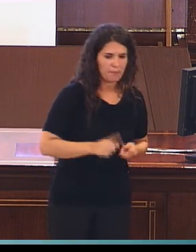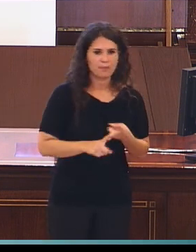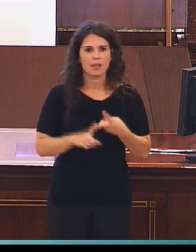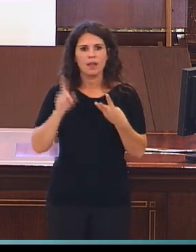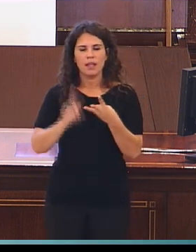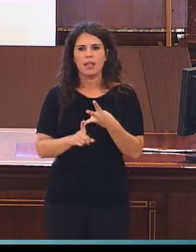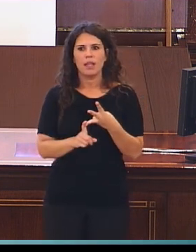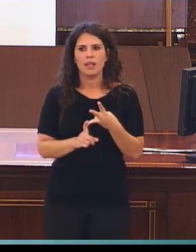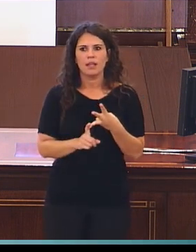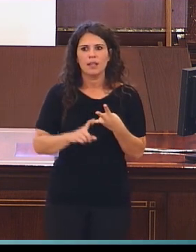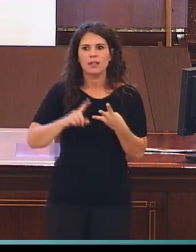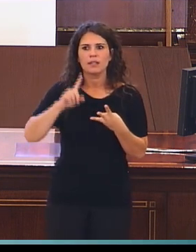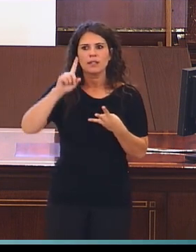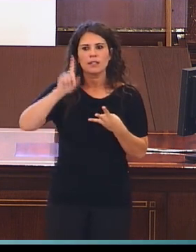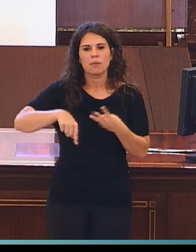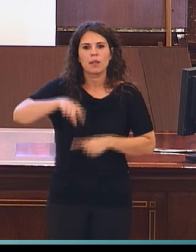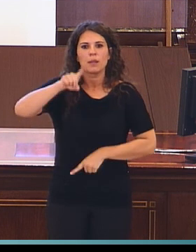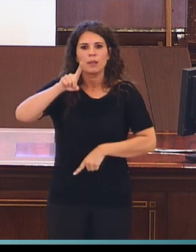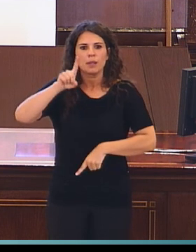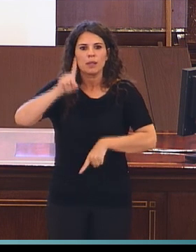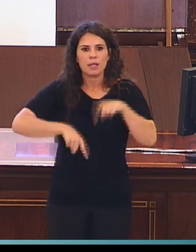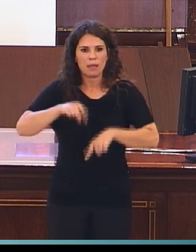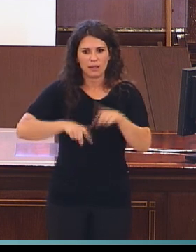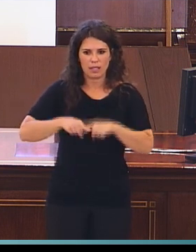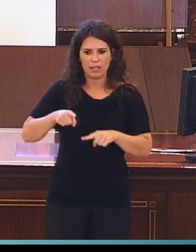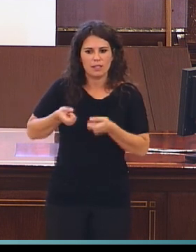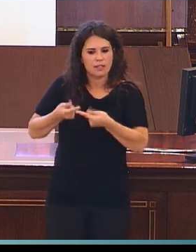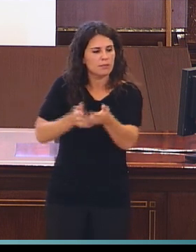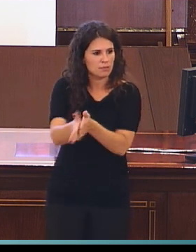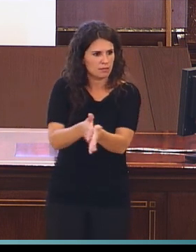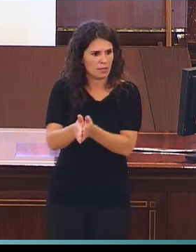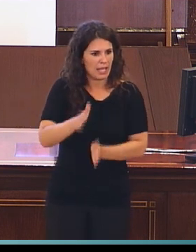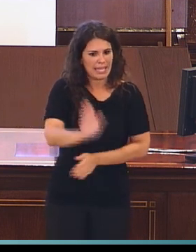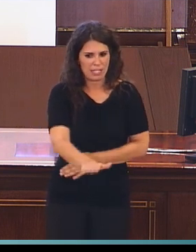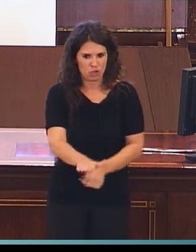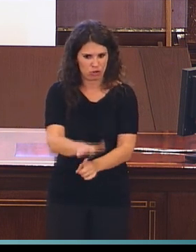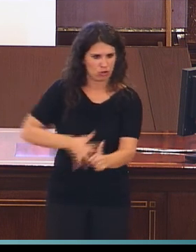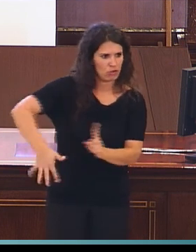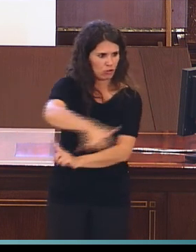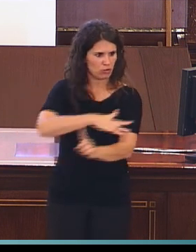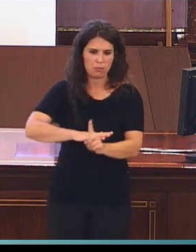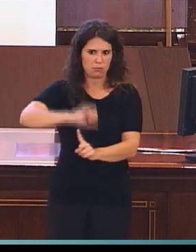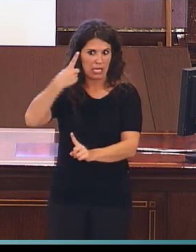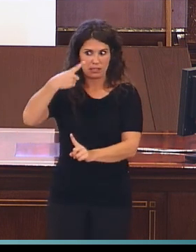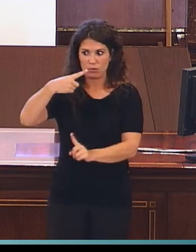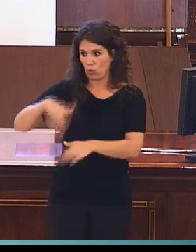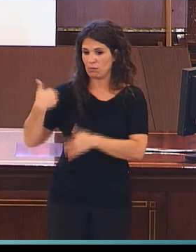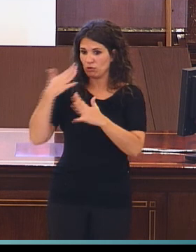influencia del impulso lingüístico que hay alrededor de los niños, recordemos que será uno de los artículos más citados de esta década,